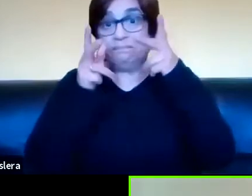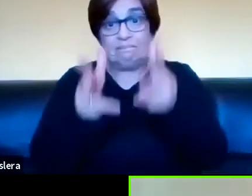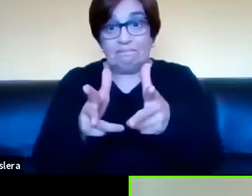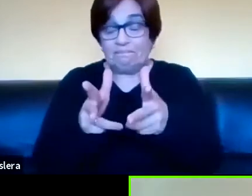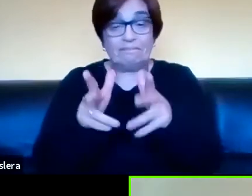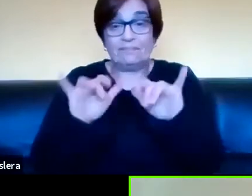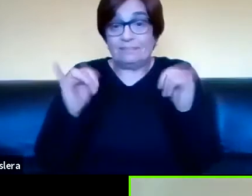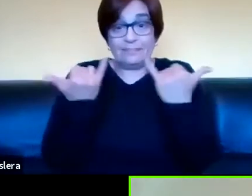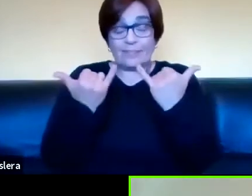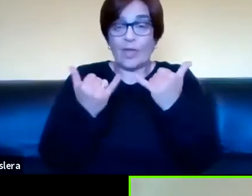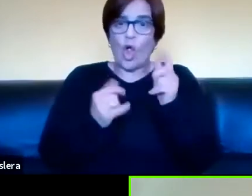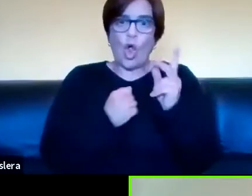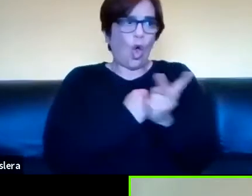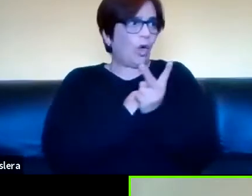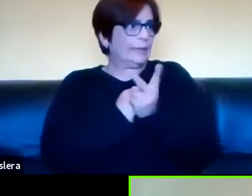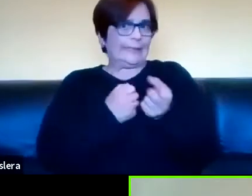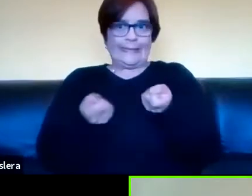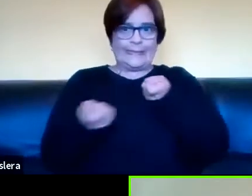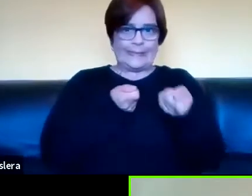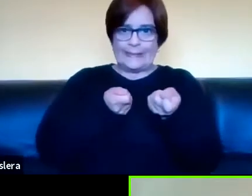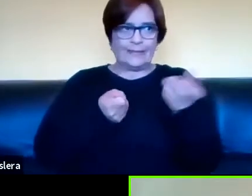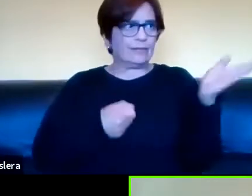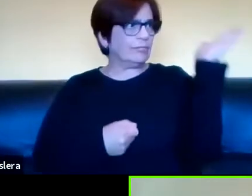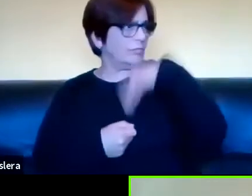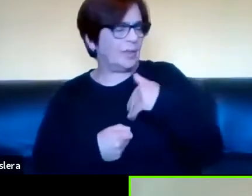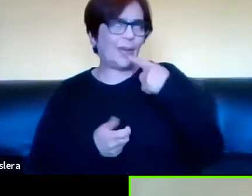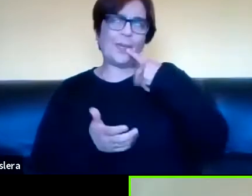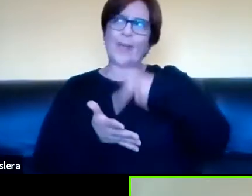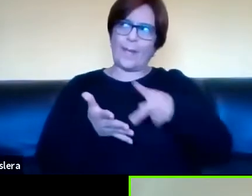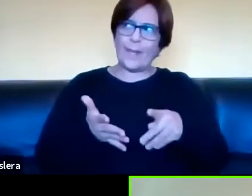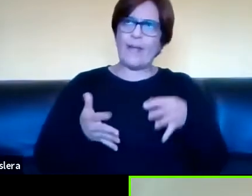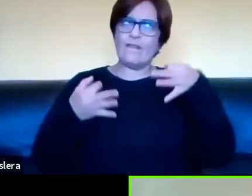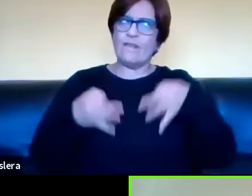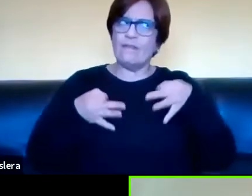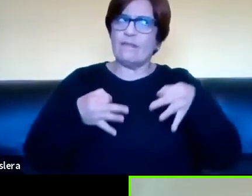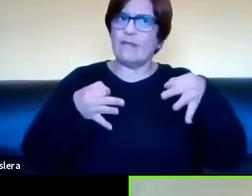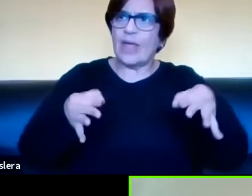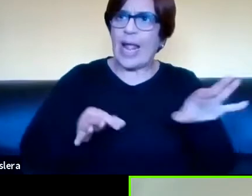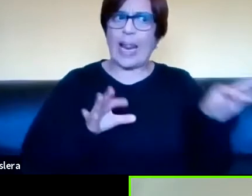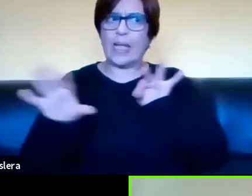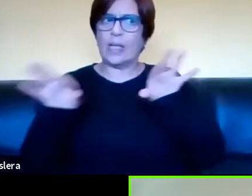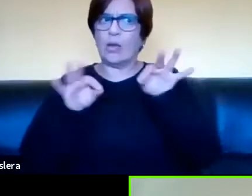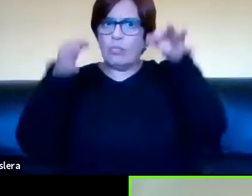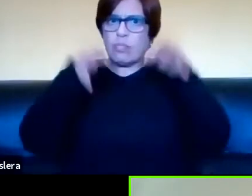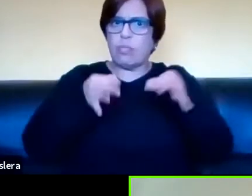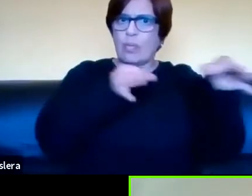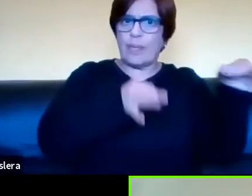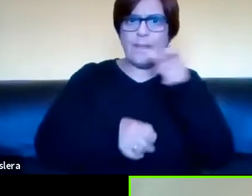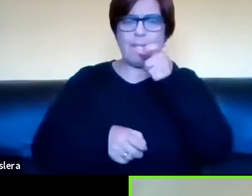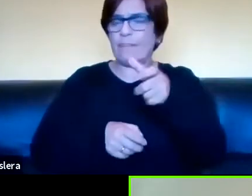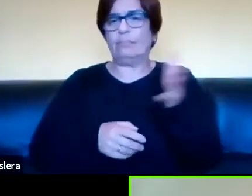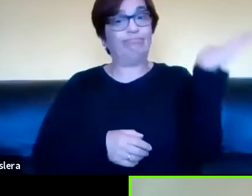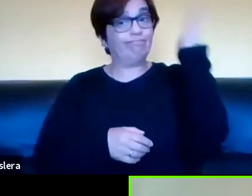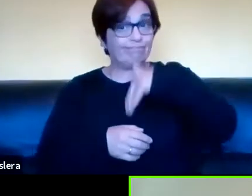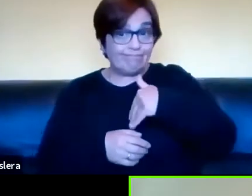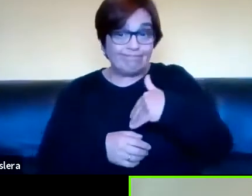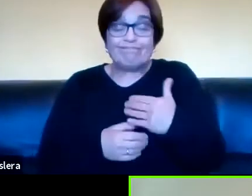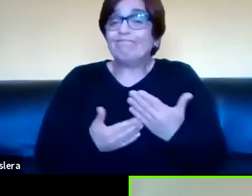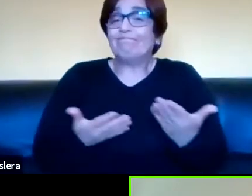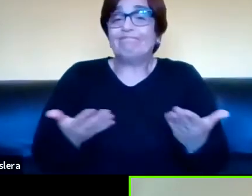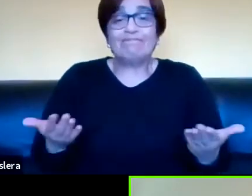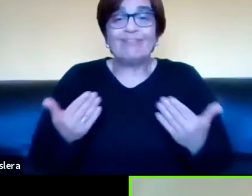No puedo controlarlo, no puedo planificar sobre lo que voy a decir, no puedo elegir las palabras. Claro que, como soy, como